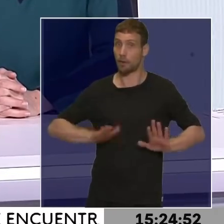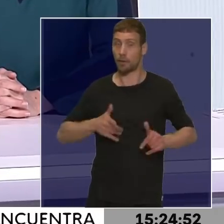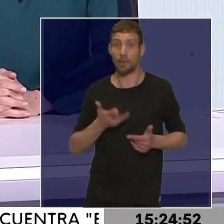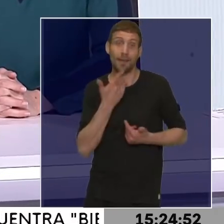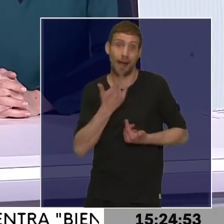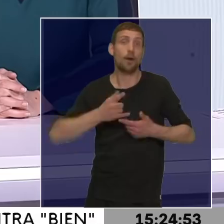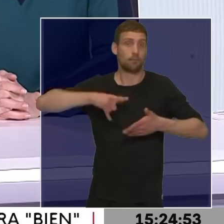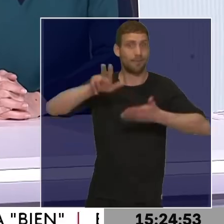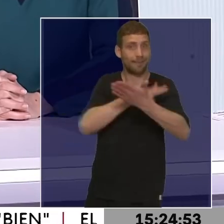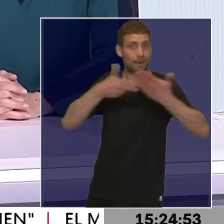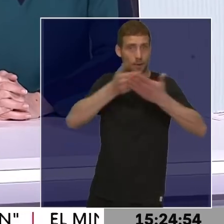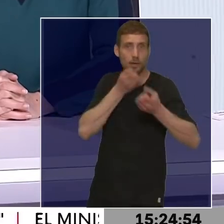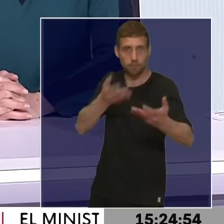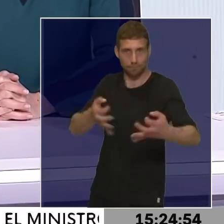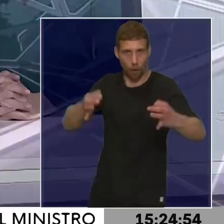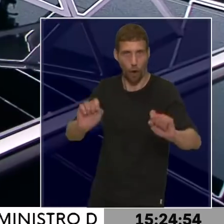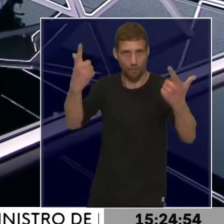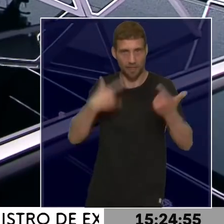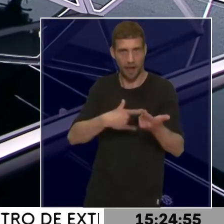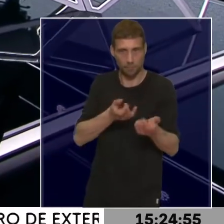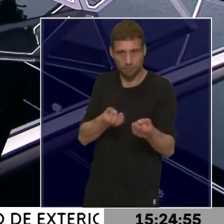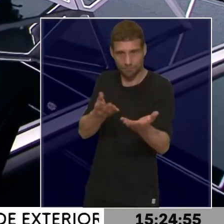lo afirmase en un comunicado oficial. Diego Ariz Pelita.